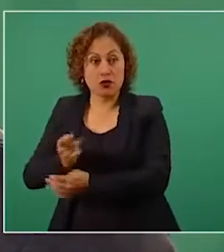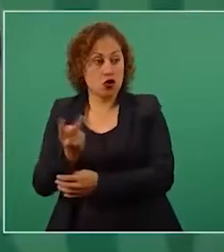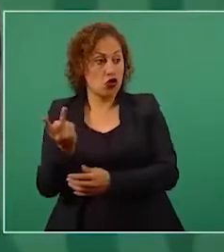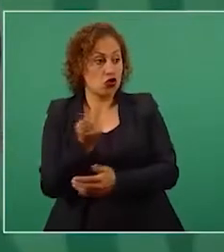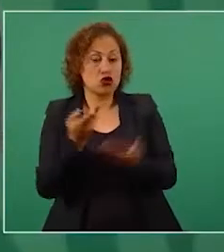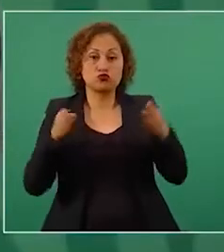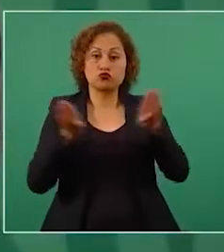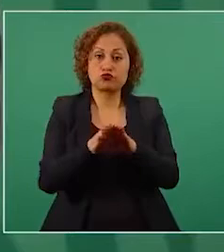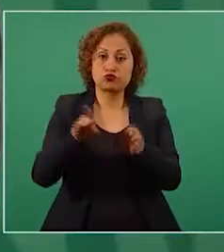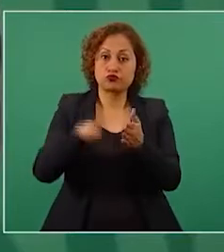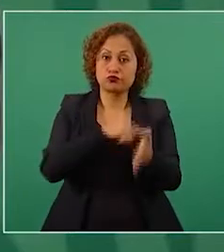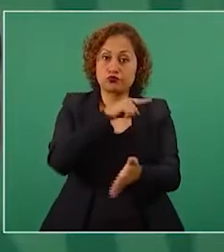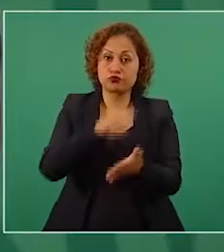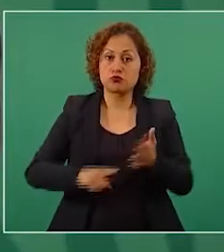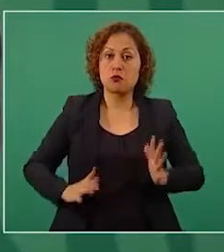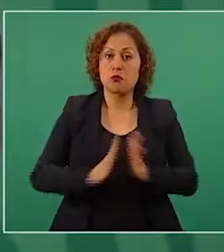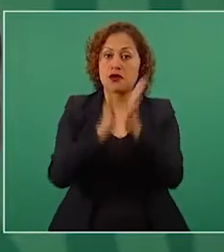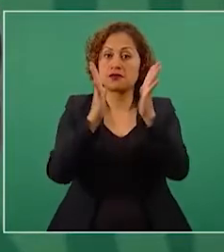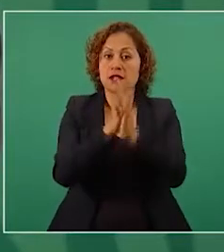para participar.